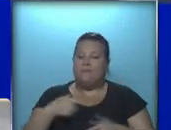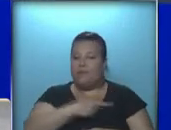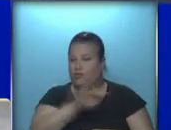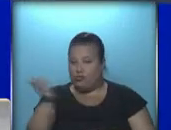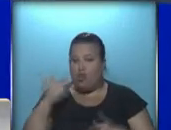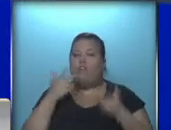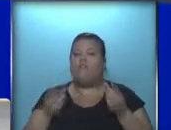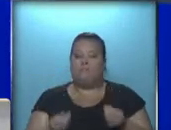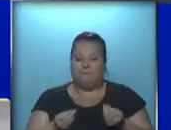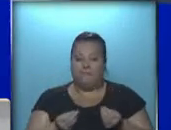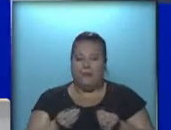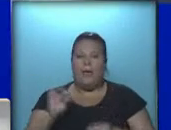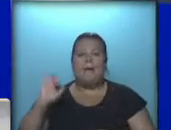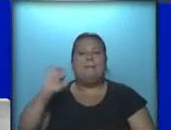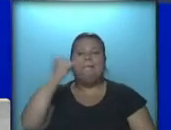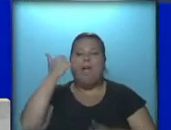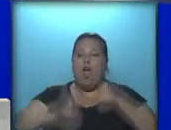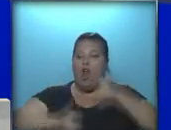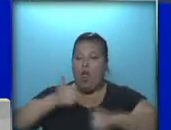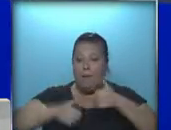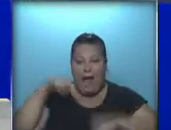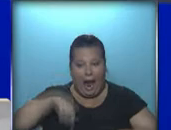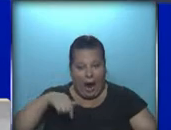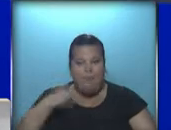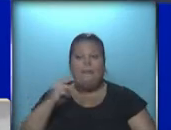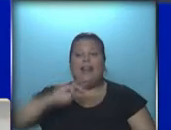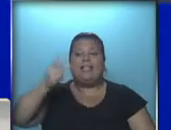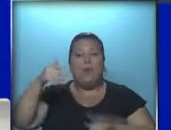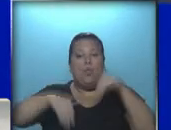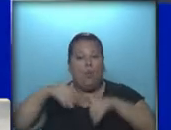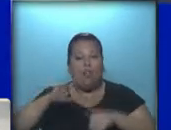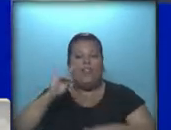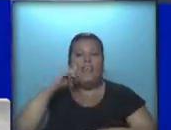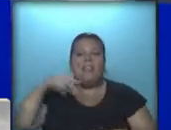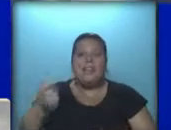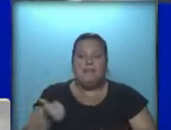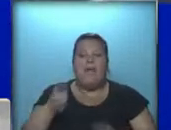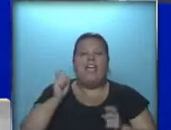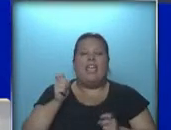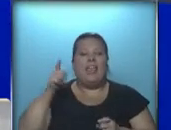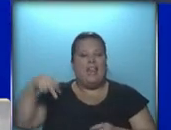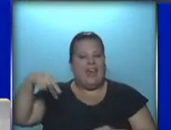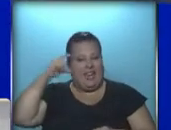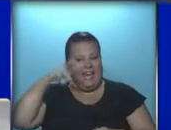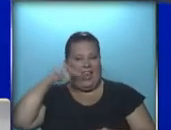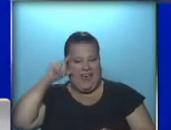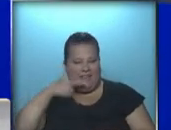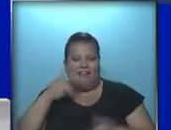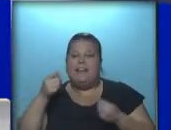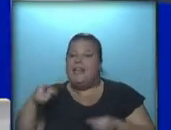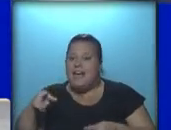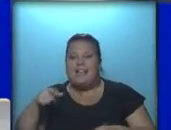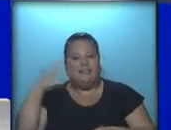diría a todos, el mejor competidor en este caso para la segunda vuelta, para Dilma Rousseff, era Eseo Neves, porque es